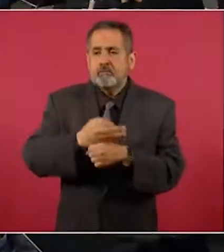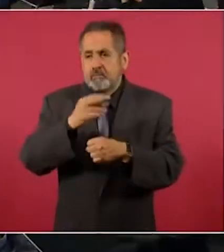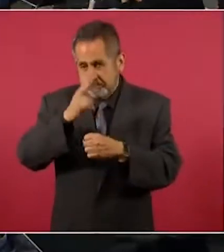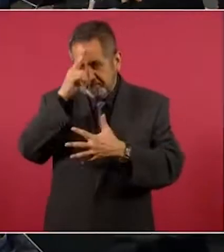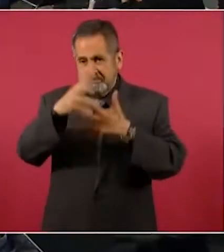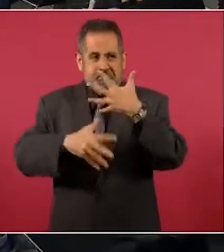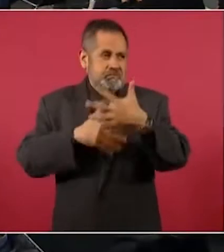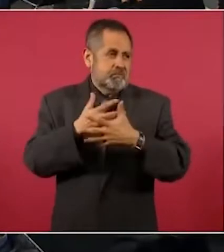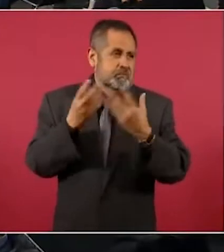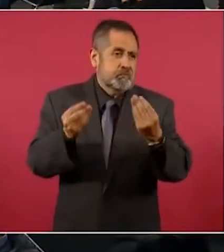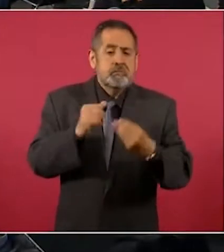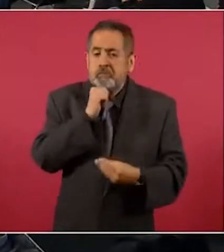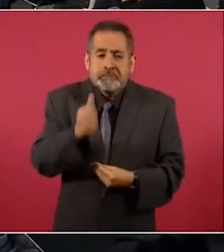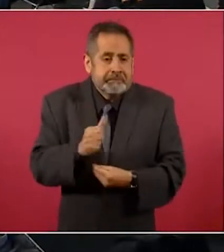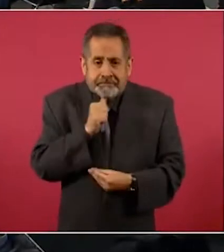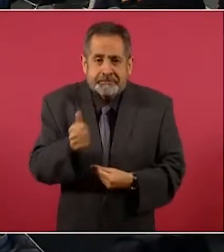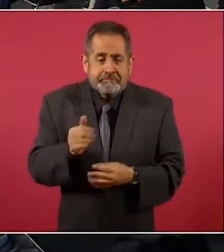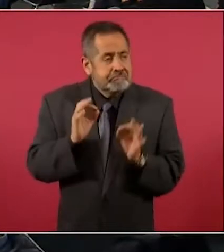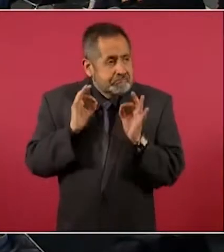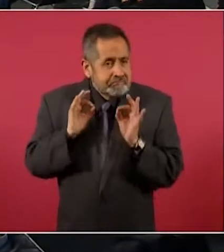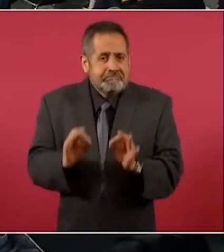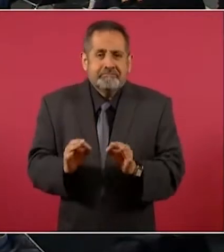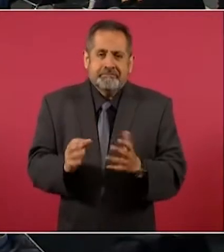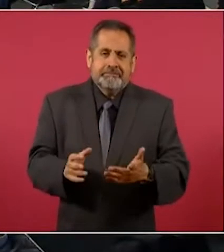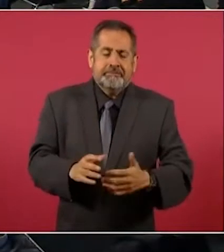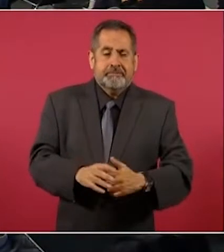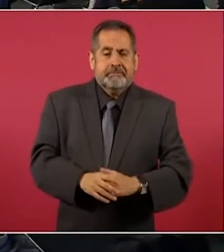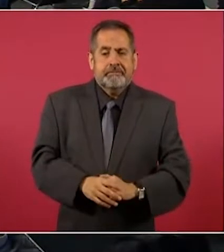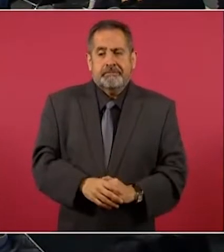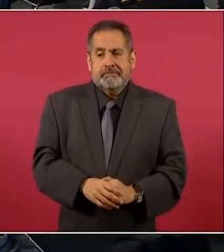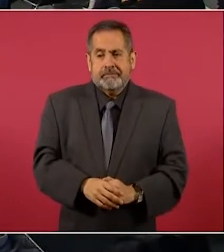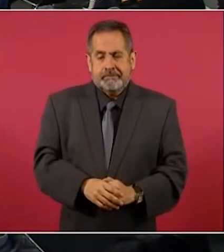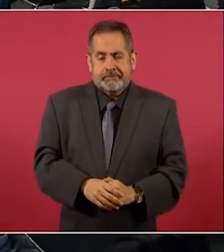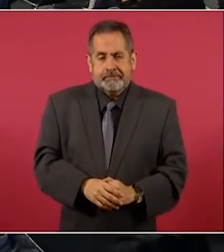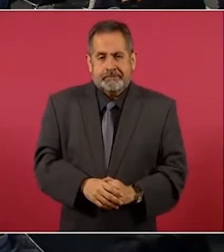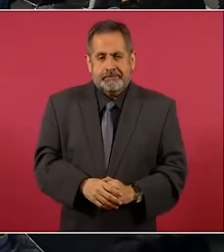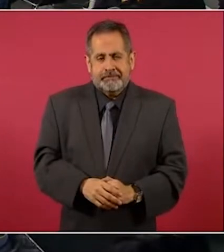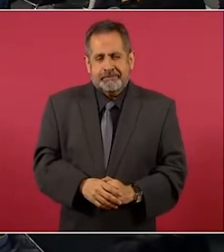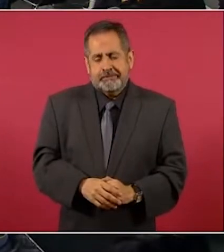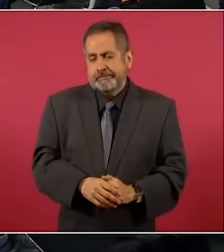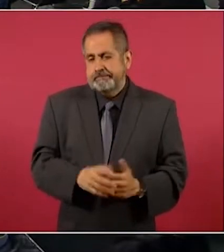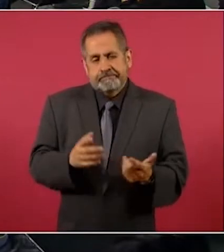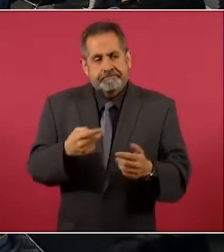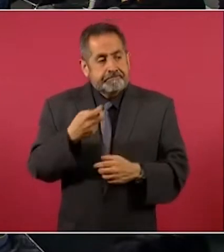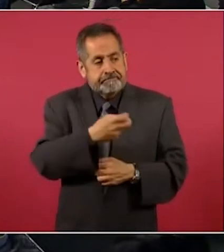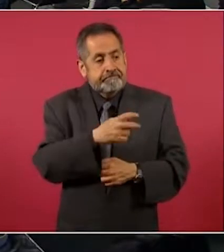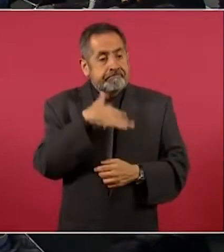como sucedió.